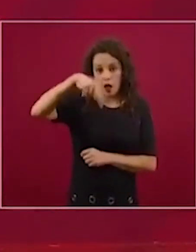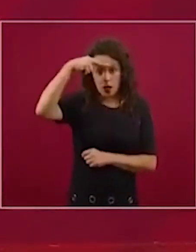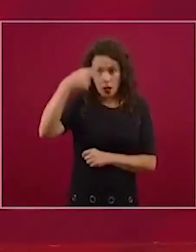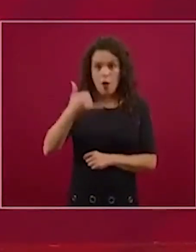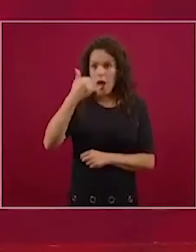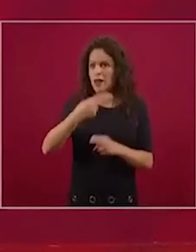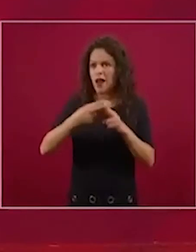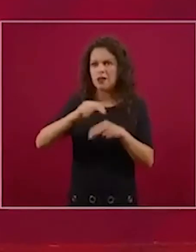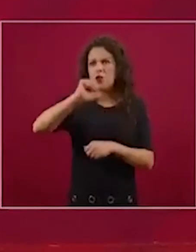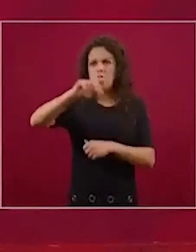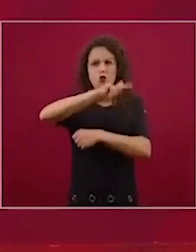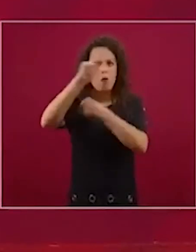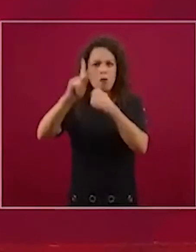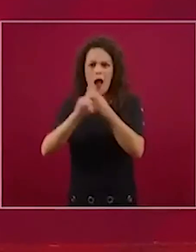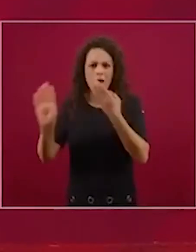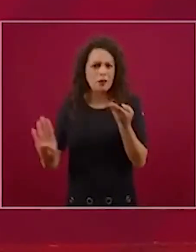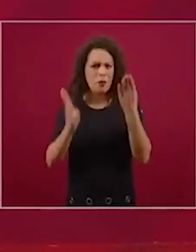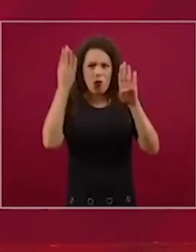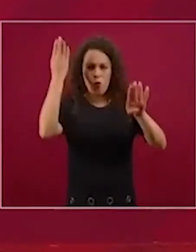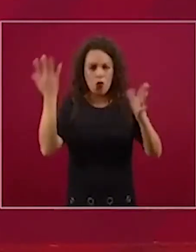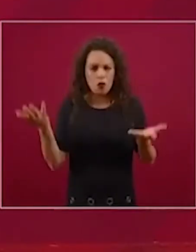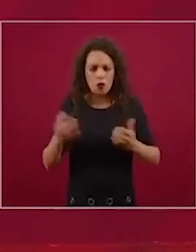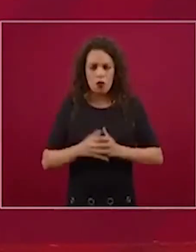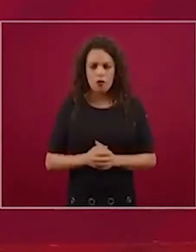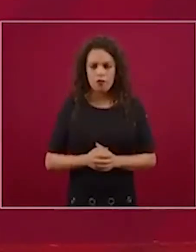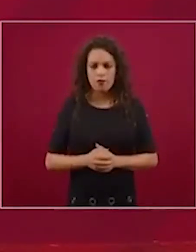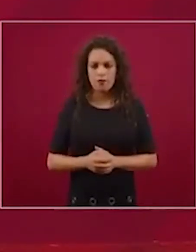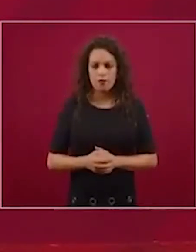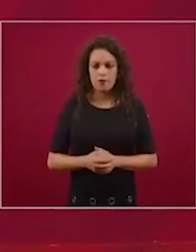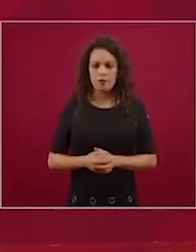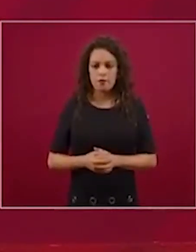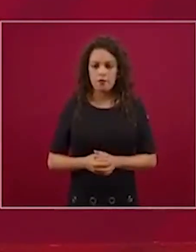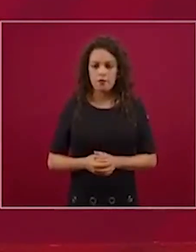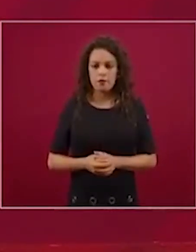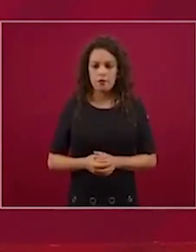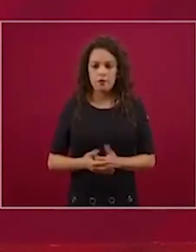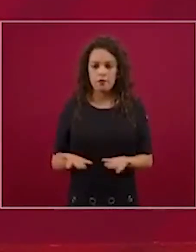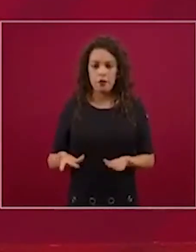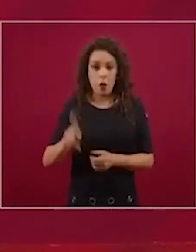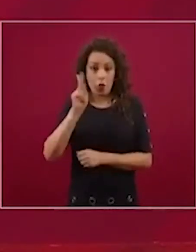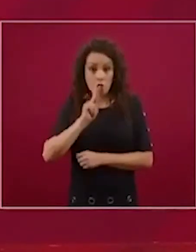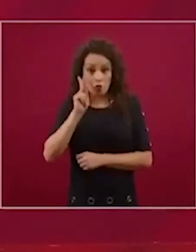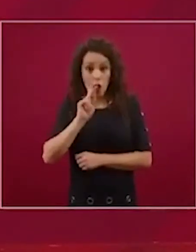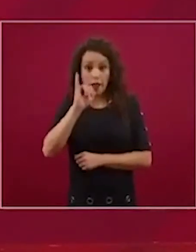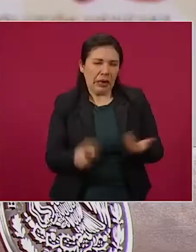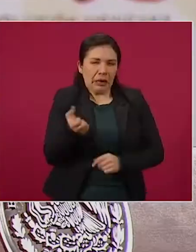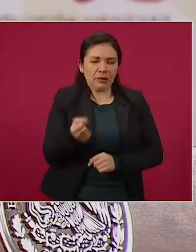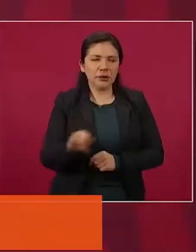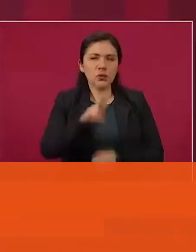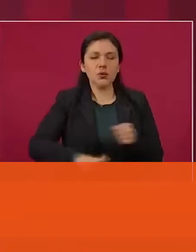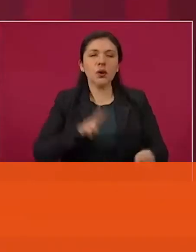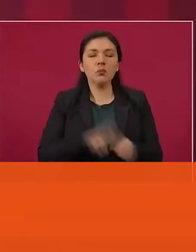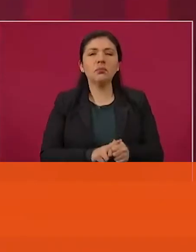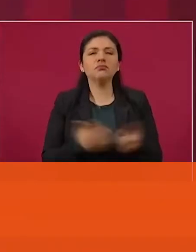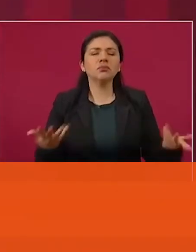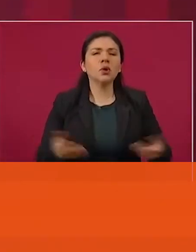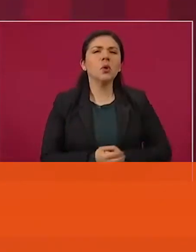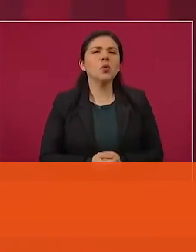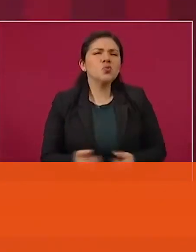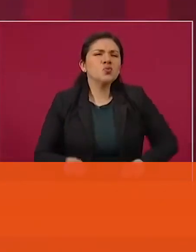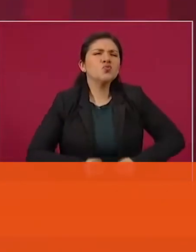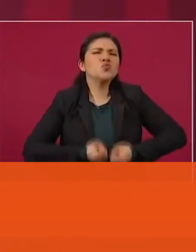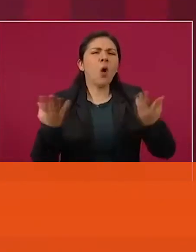países del mundo, ¿cómo que se trataba de medicamentos que habían probado su eficacia? No. Pues hay toda una